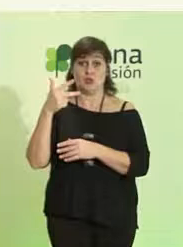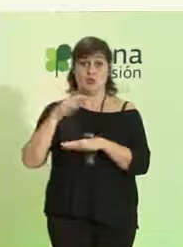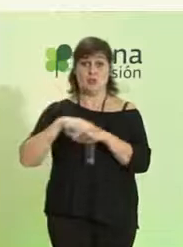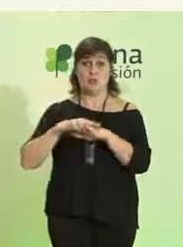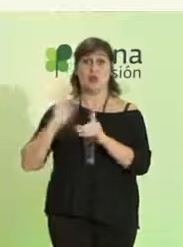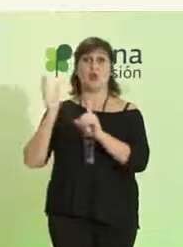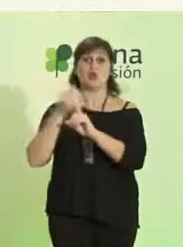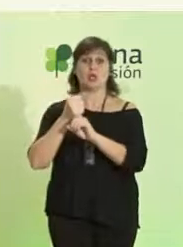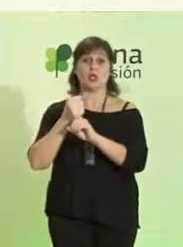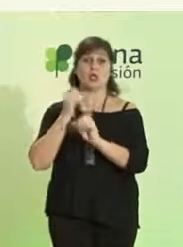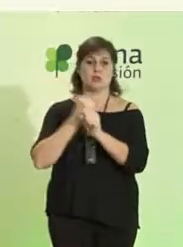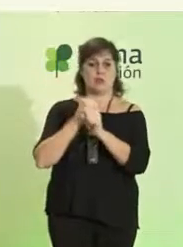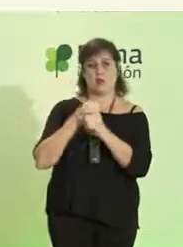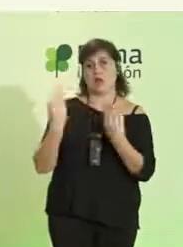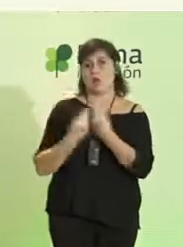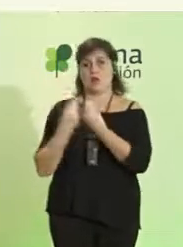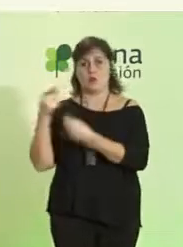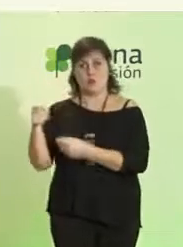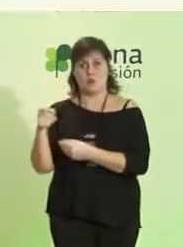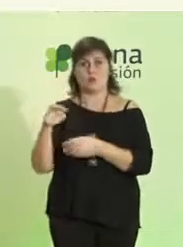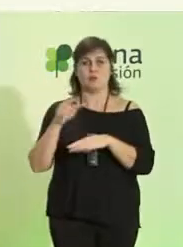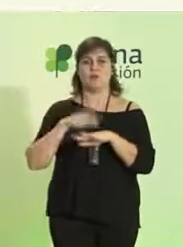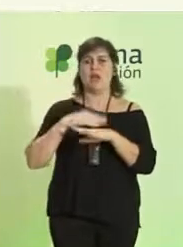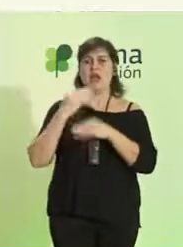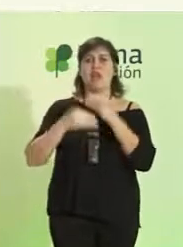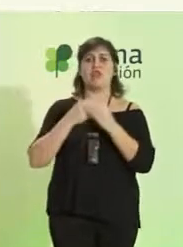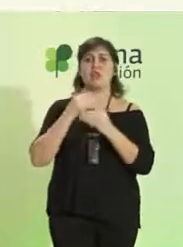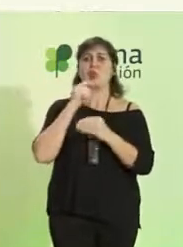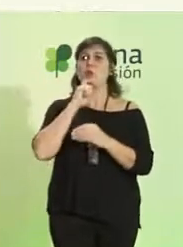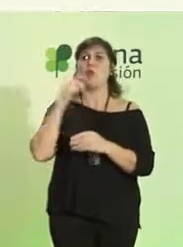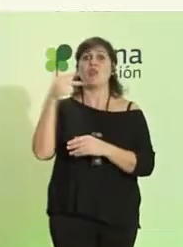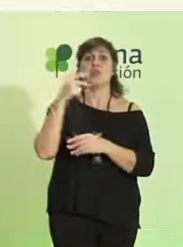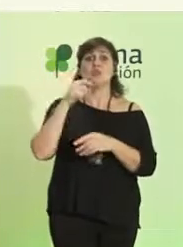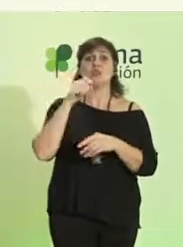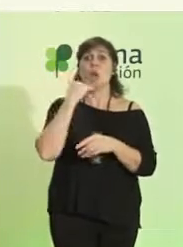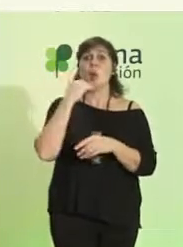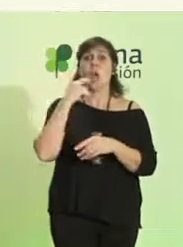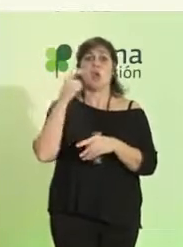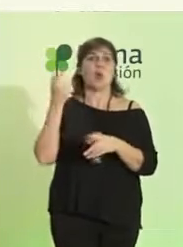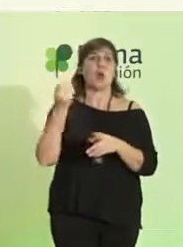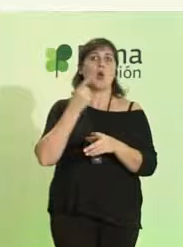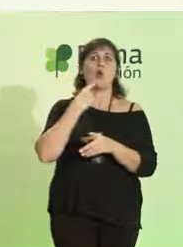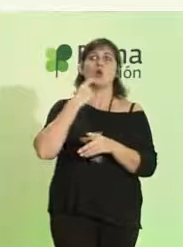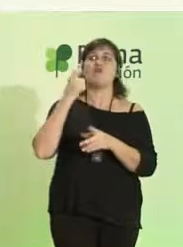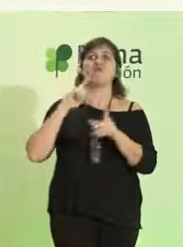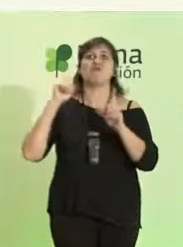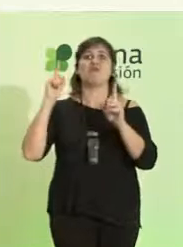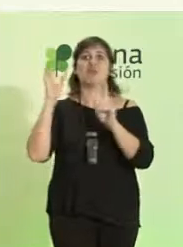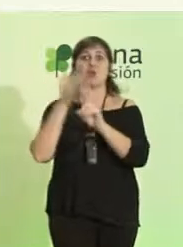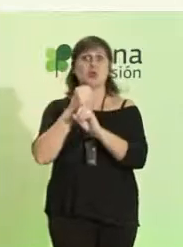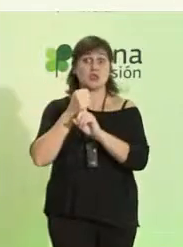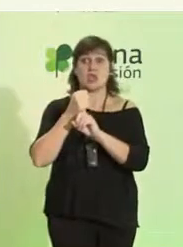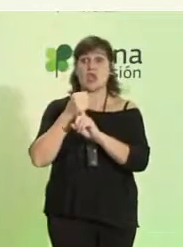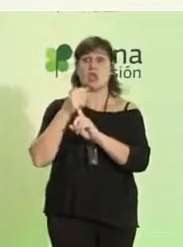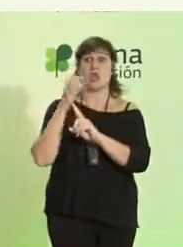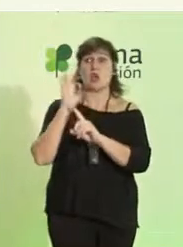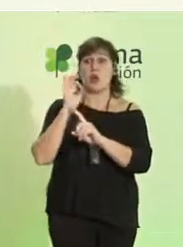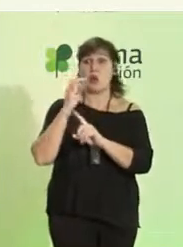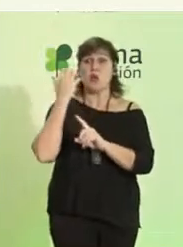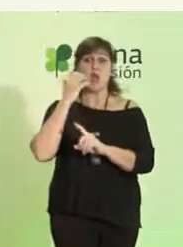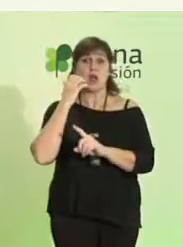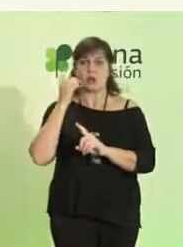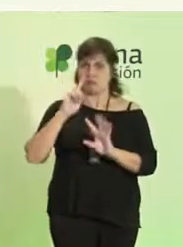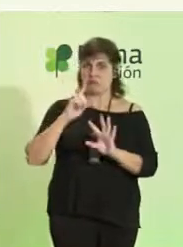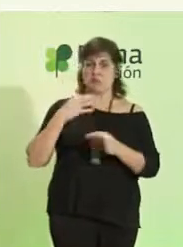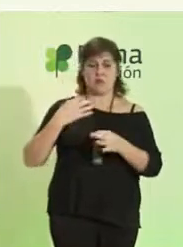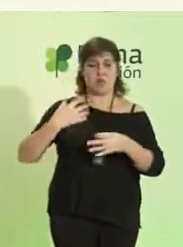rutinarios y no en elementos extraordinarios. A nosotros nos gusta mucho y colaboramos, intentamos además tener